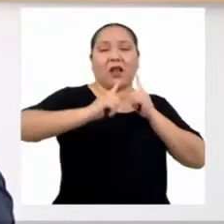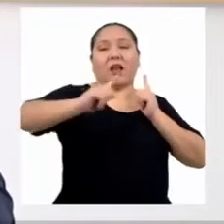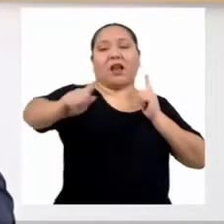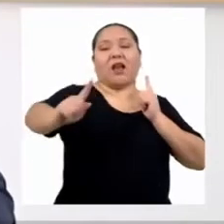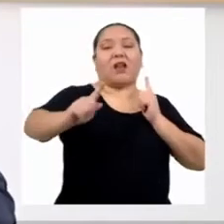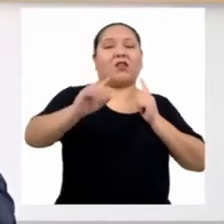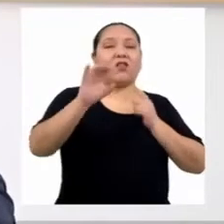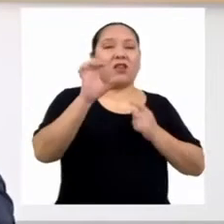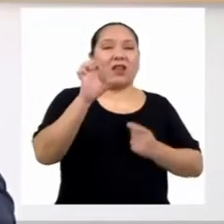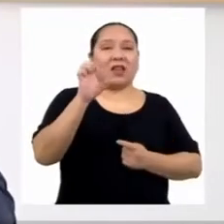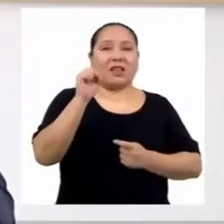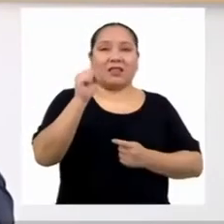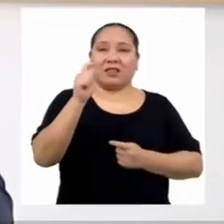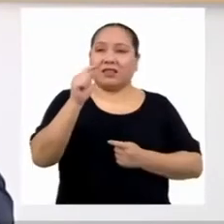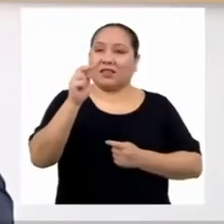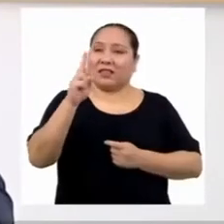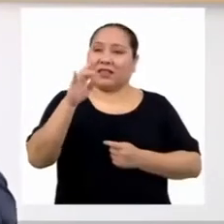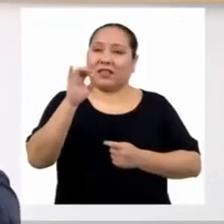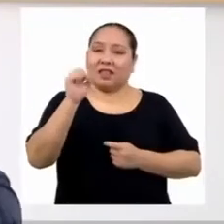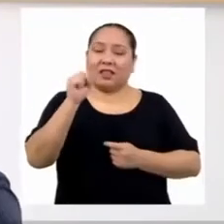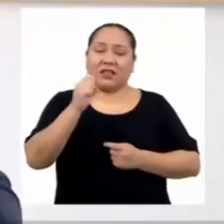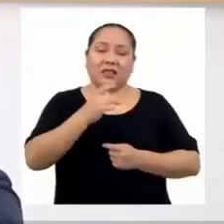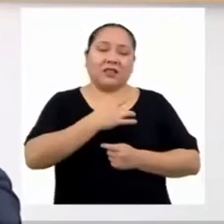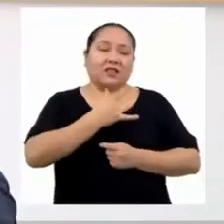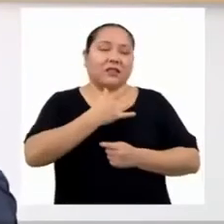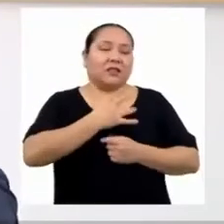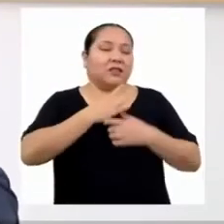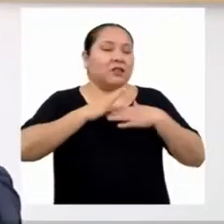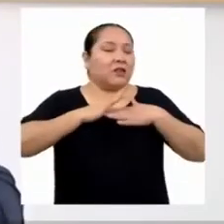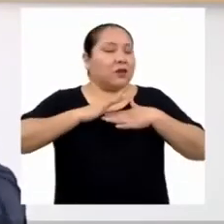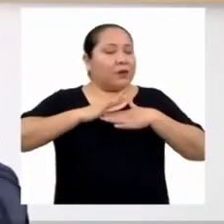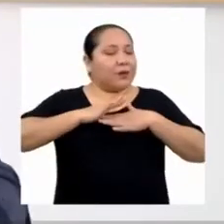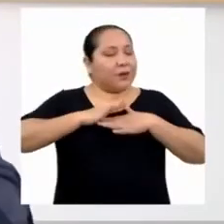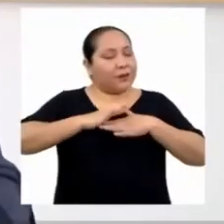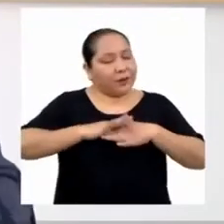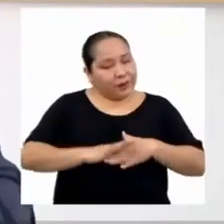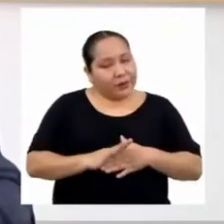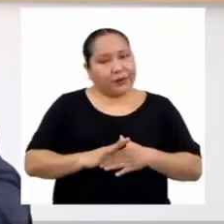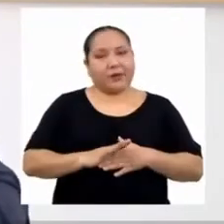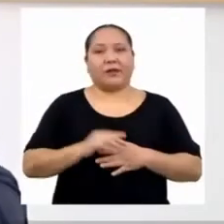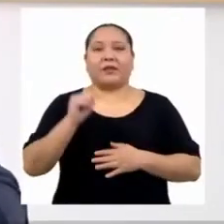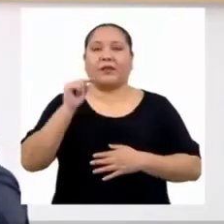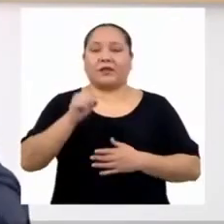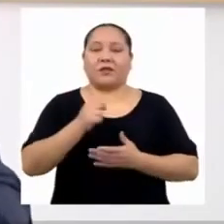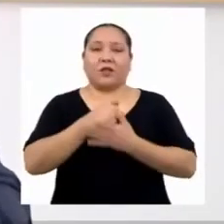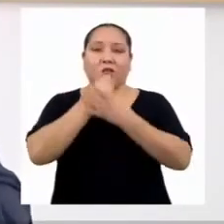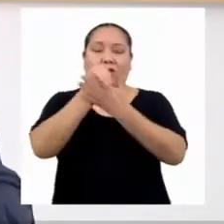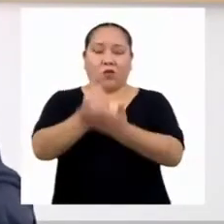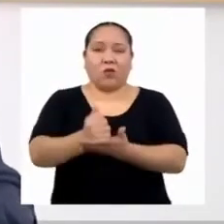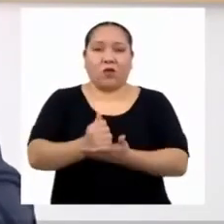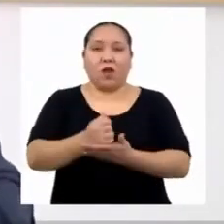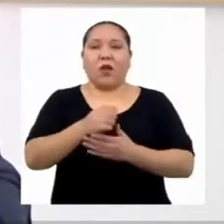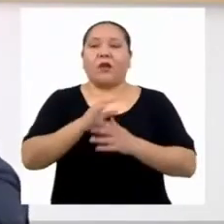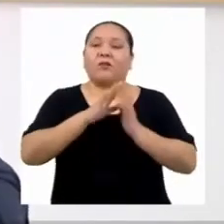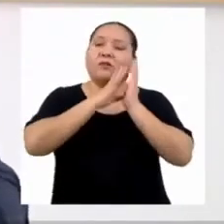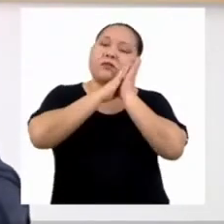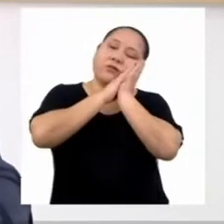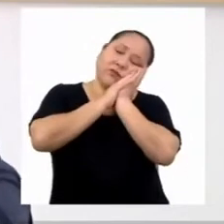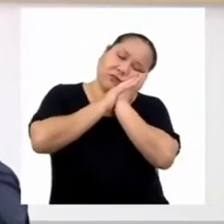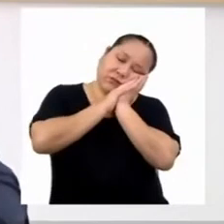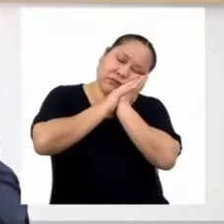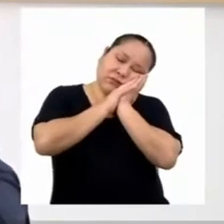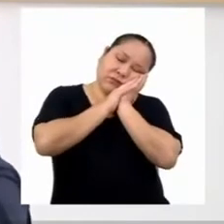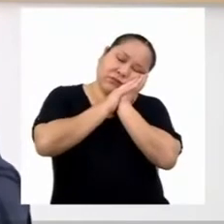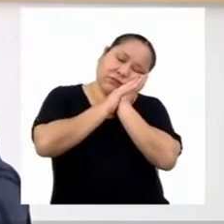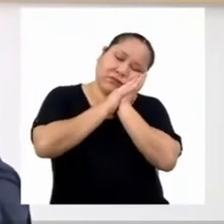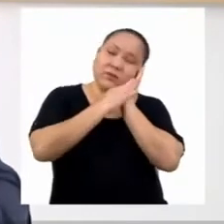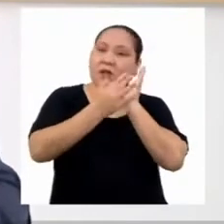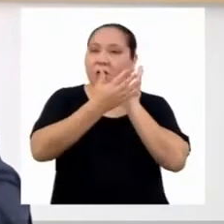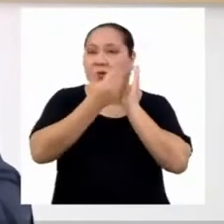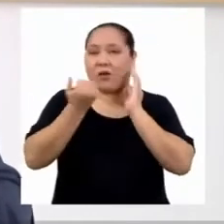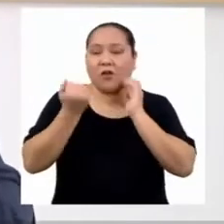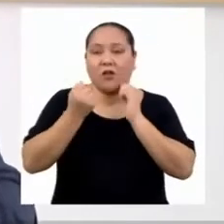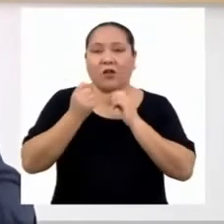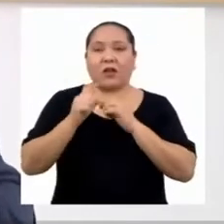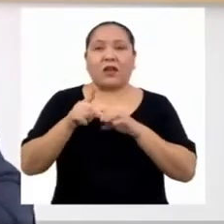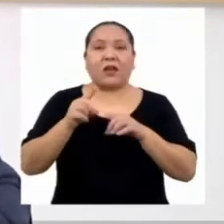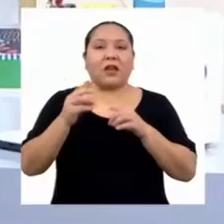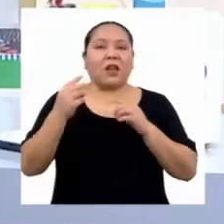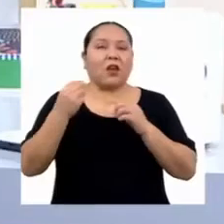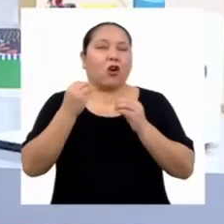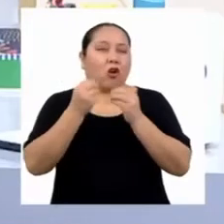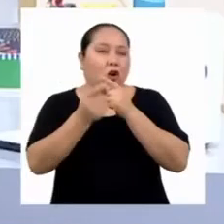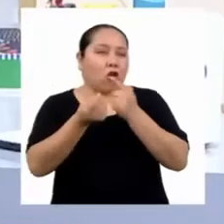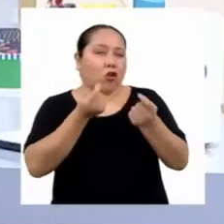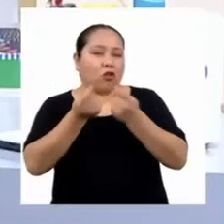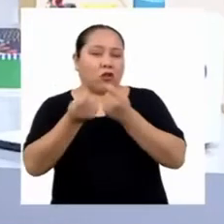y a darnos tranquilidad y una sensación de calma, contribuyendo a mejorar la conciliación del sueño y la regulación de la ingesta de